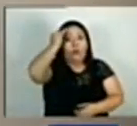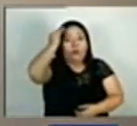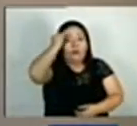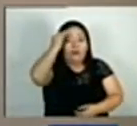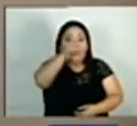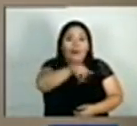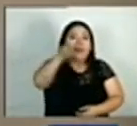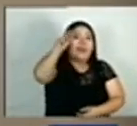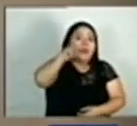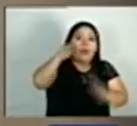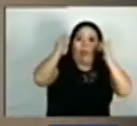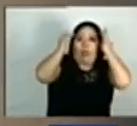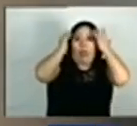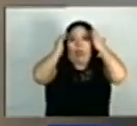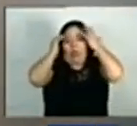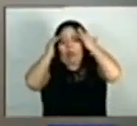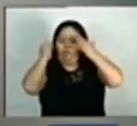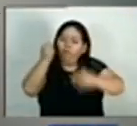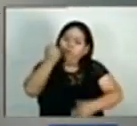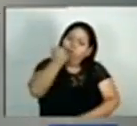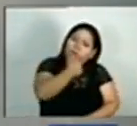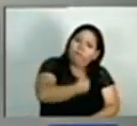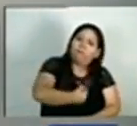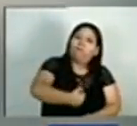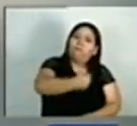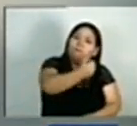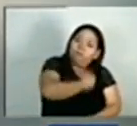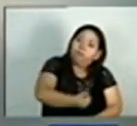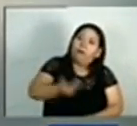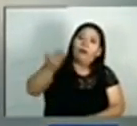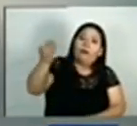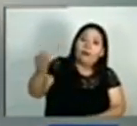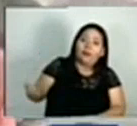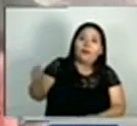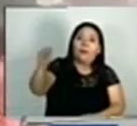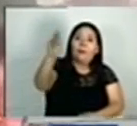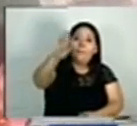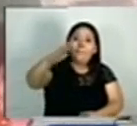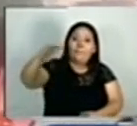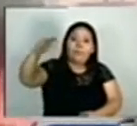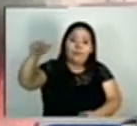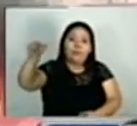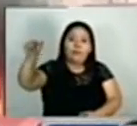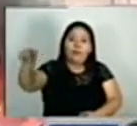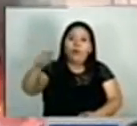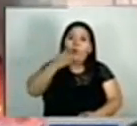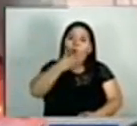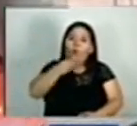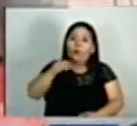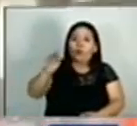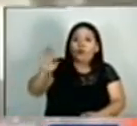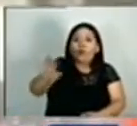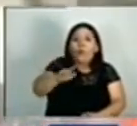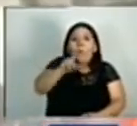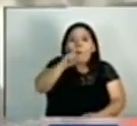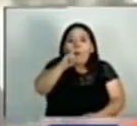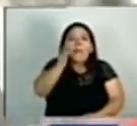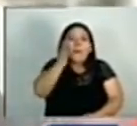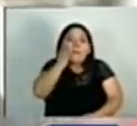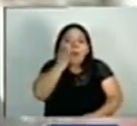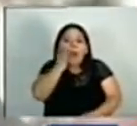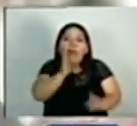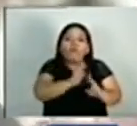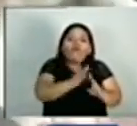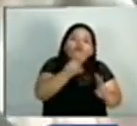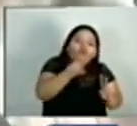indignado con esta situación, está muy dolido con lo que está sufriendo la gente del origen de sus abuelos, que son los palestinos.